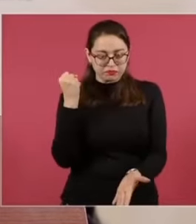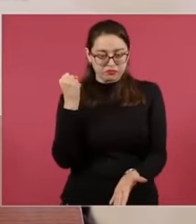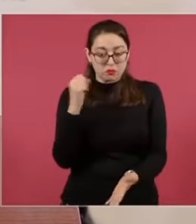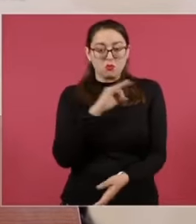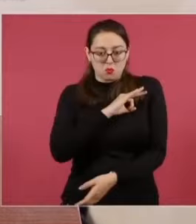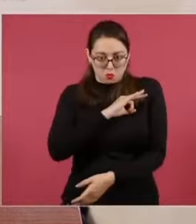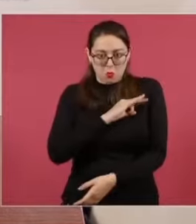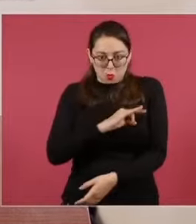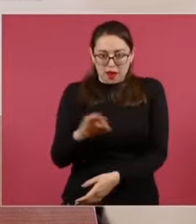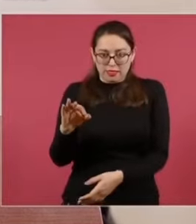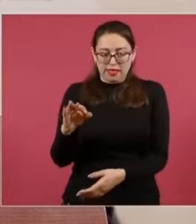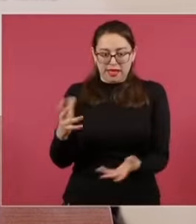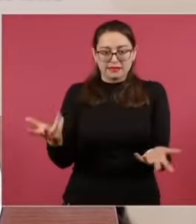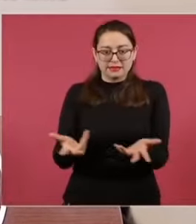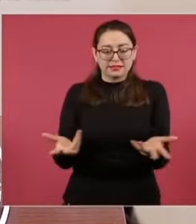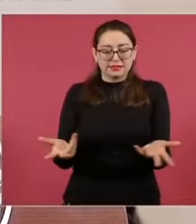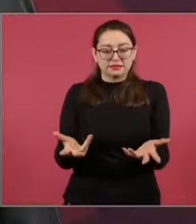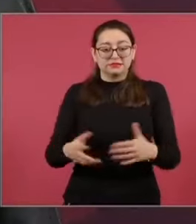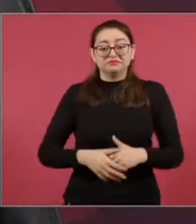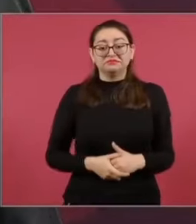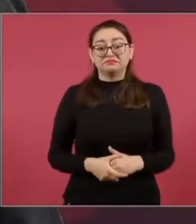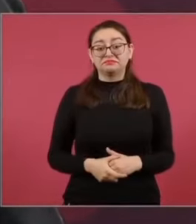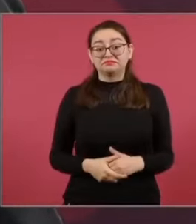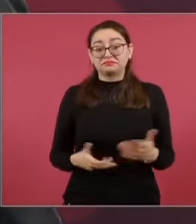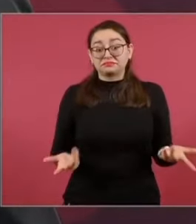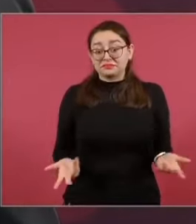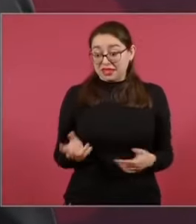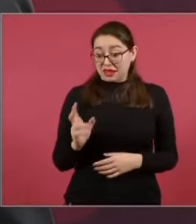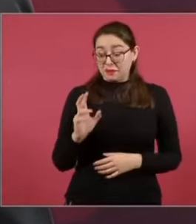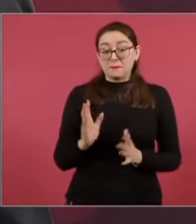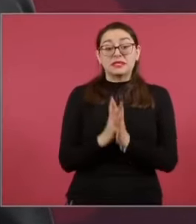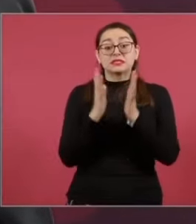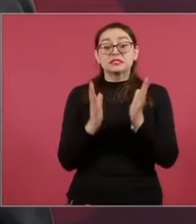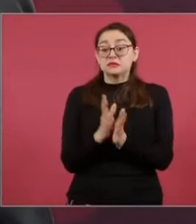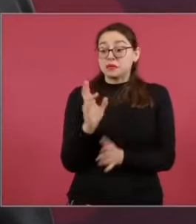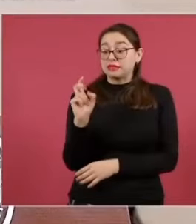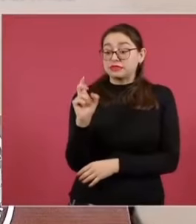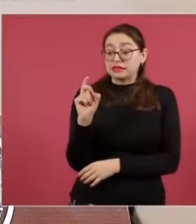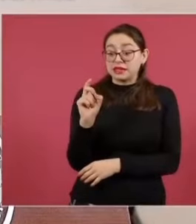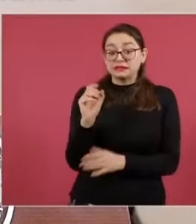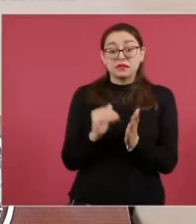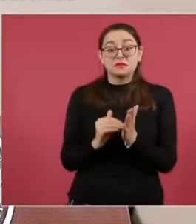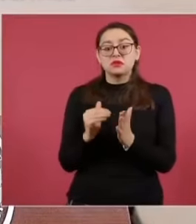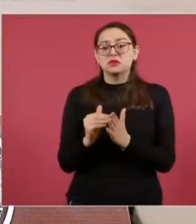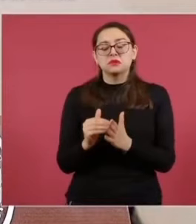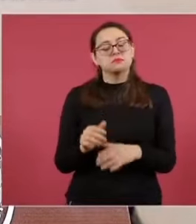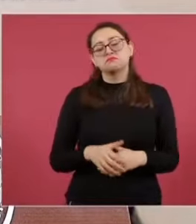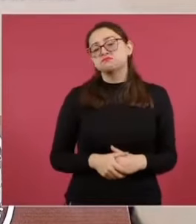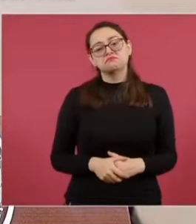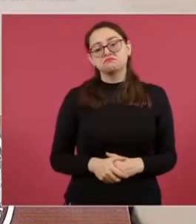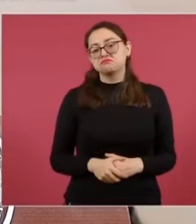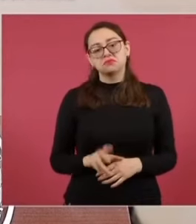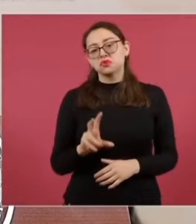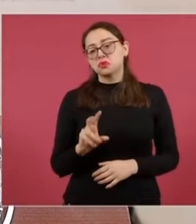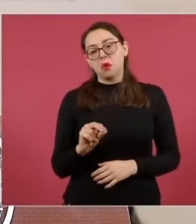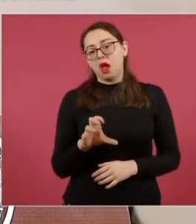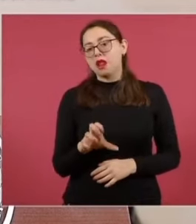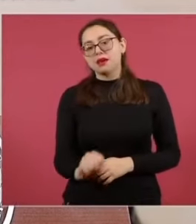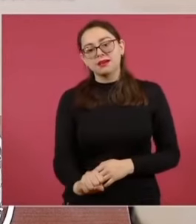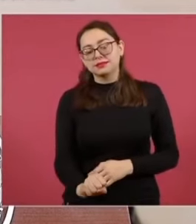vinculatoria. Entonces, si participan 30 millones, que son muchos ciudadanos,